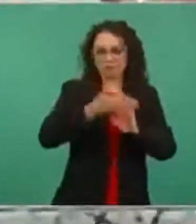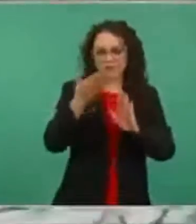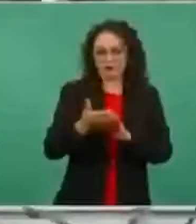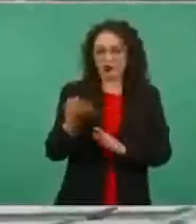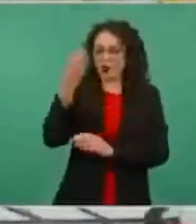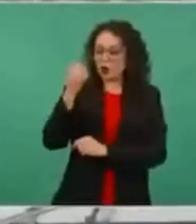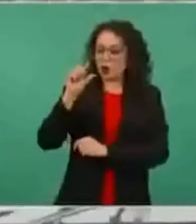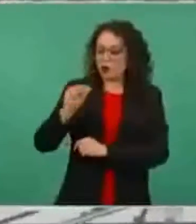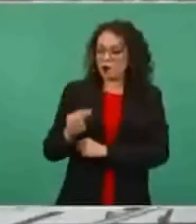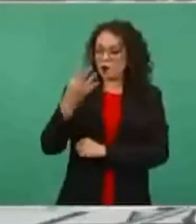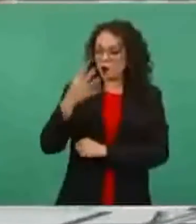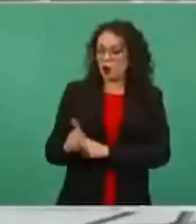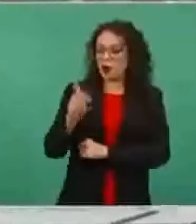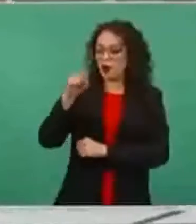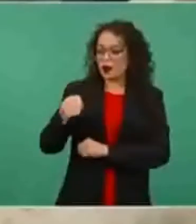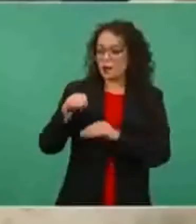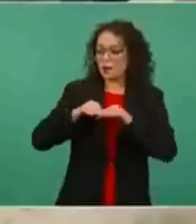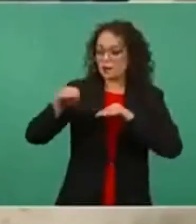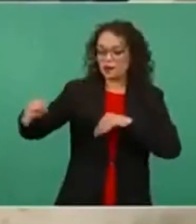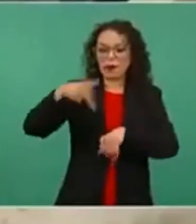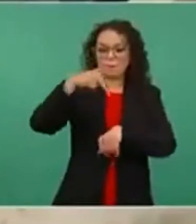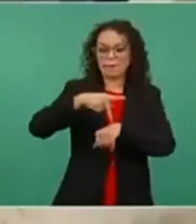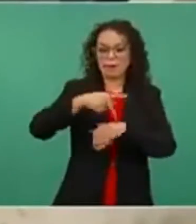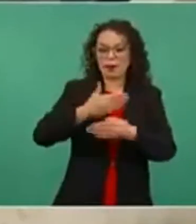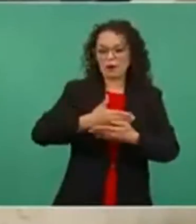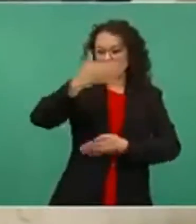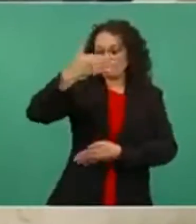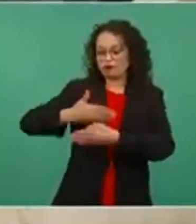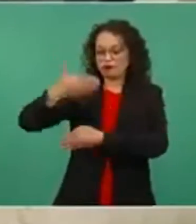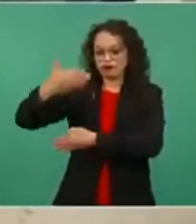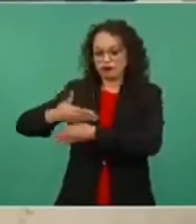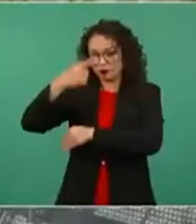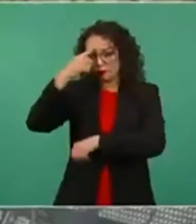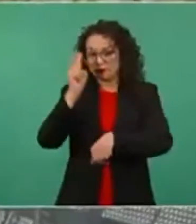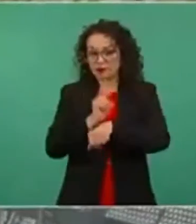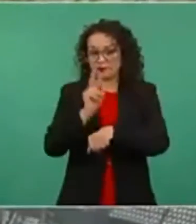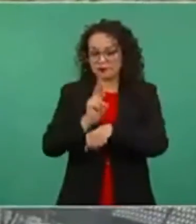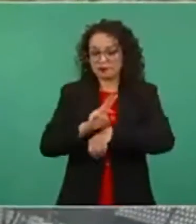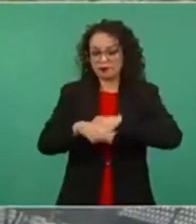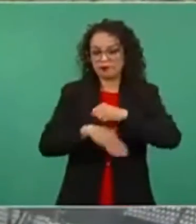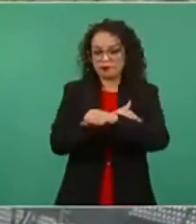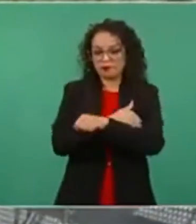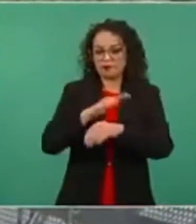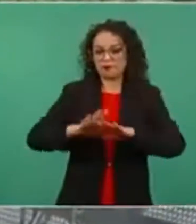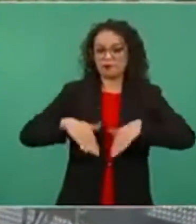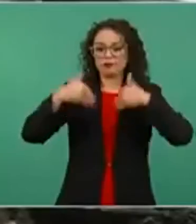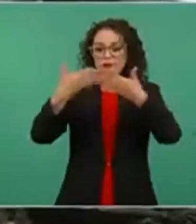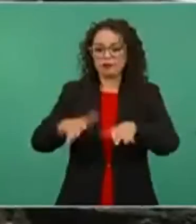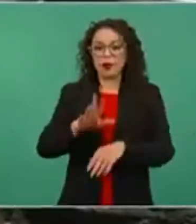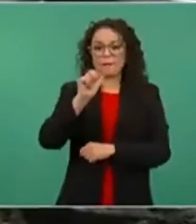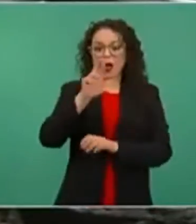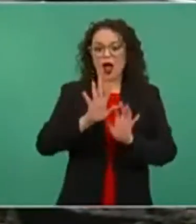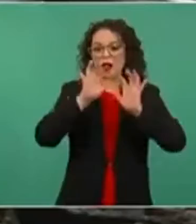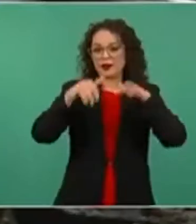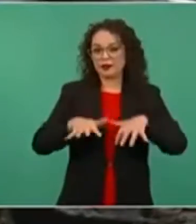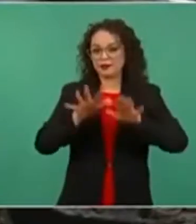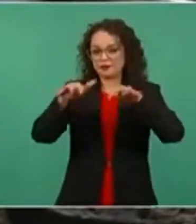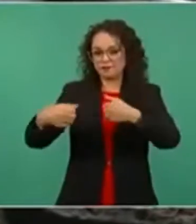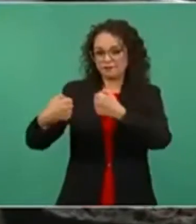avances de la construcción En el video encabezado por la Secretaria de Energía, Rocío Nale García los trabajadores